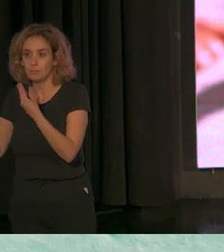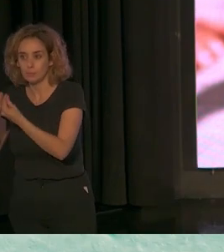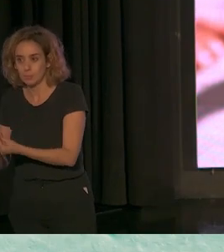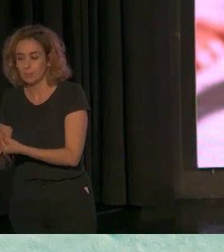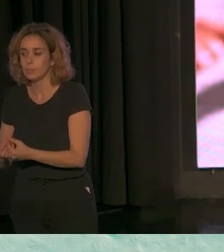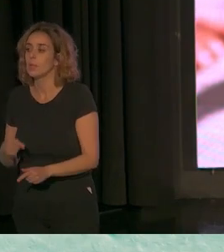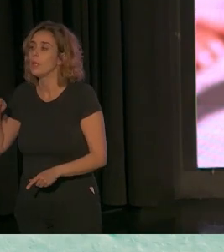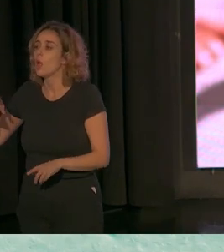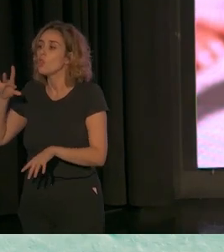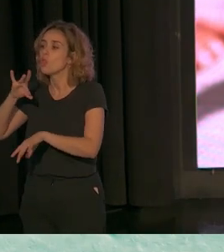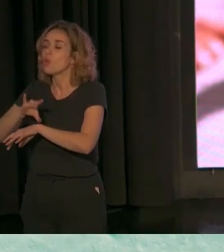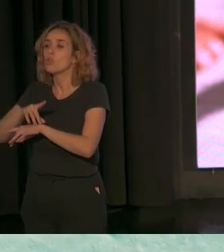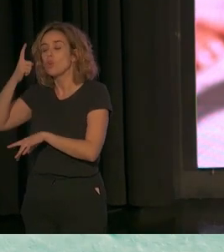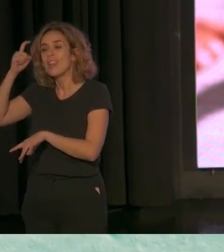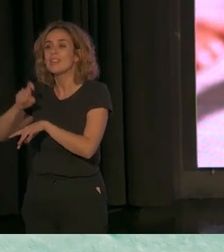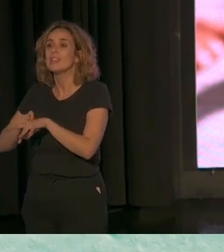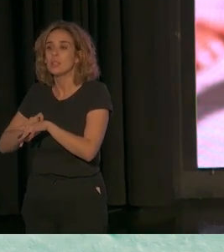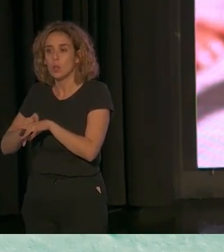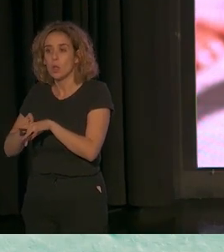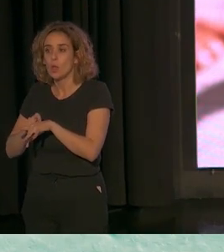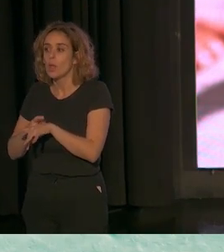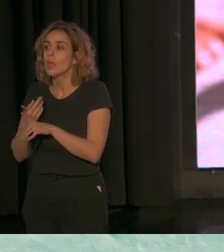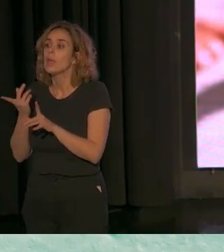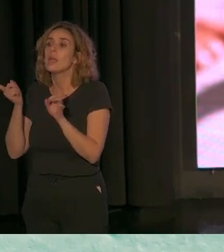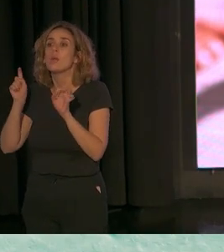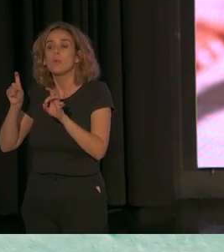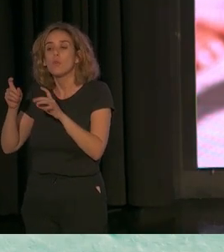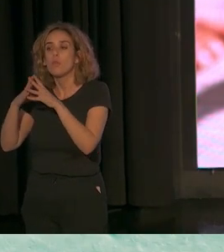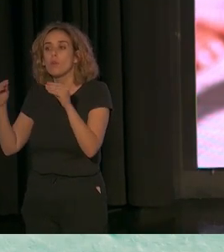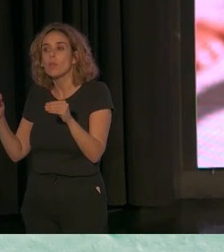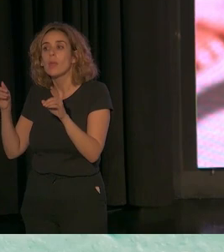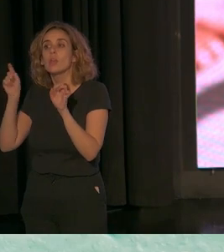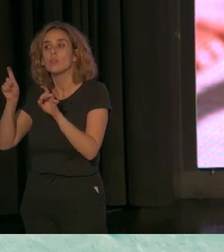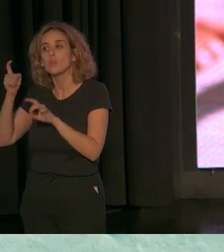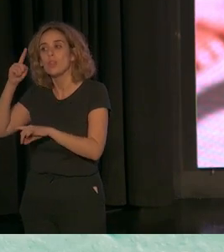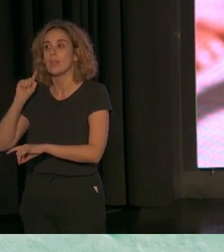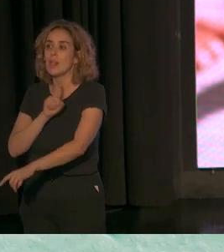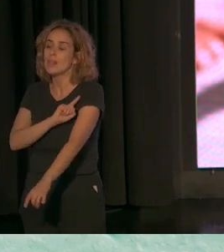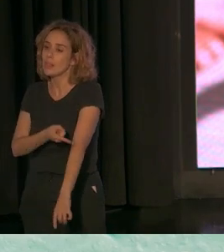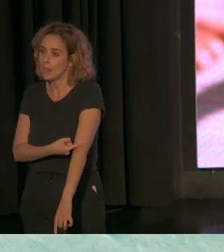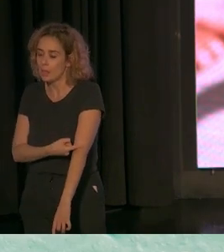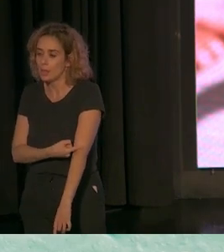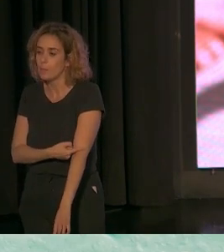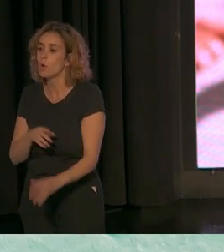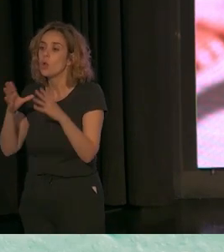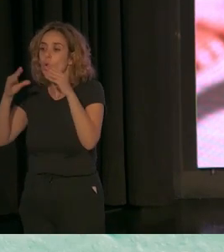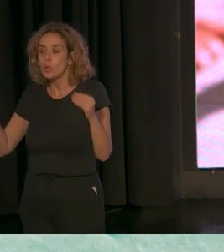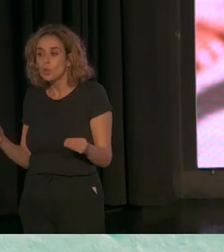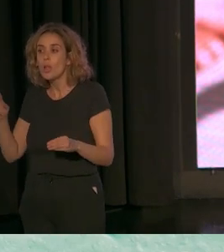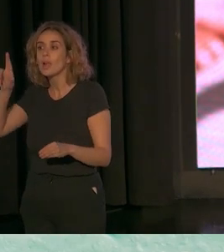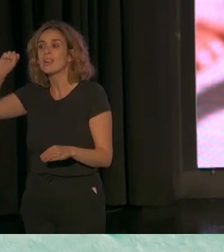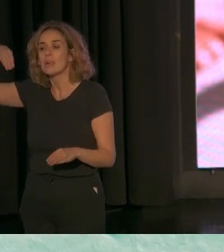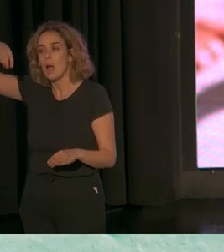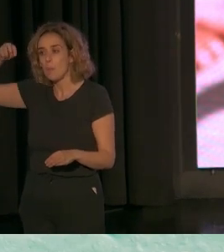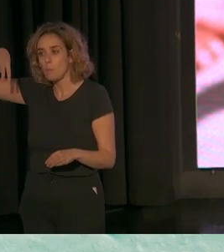Climen es doctor en Psicología y profesor emérito de la Facultad de Psicología, Ciencias de la Educación y del Deporte de Blanquerna de la Universidad de Ramón Llull.